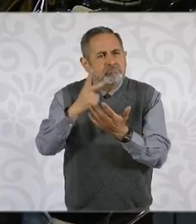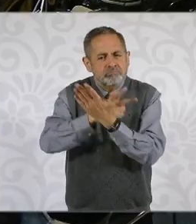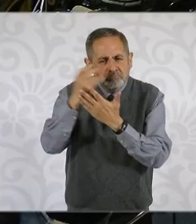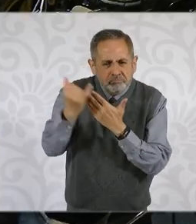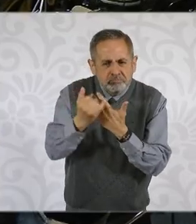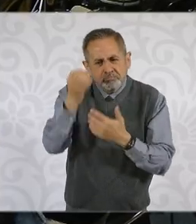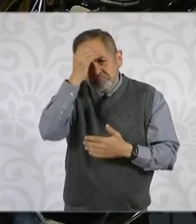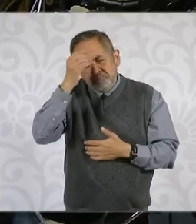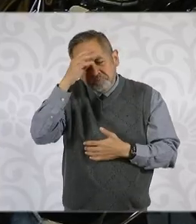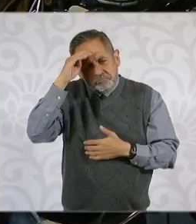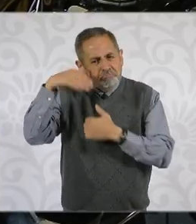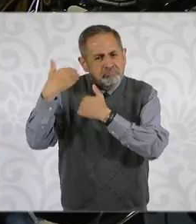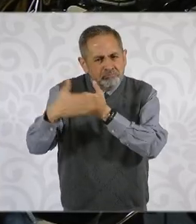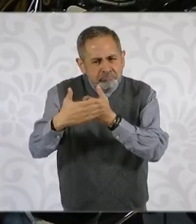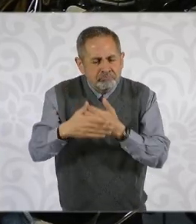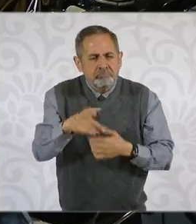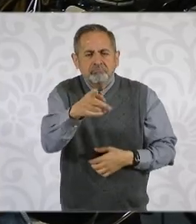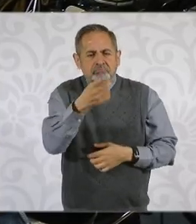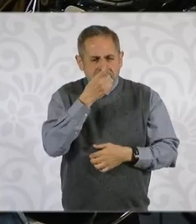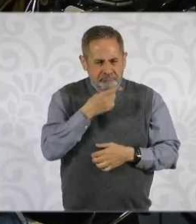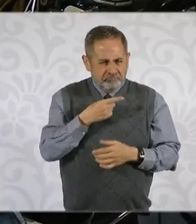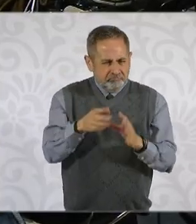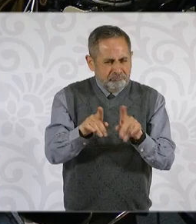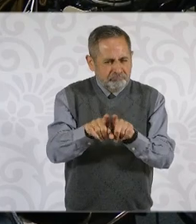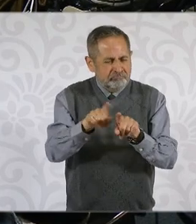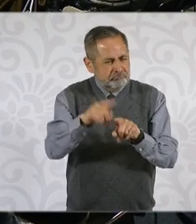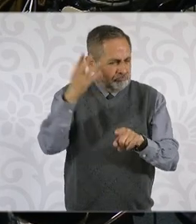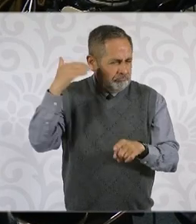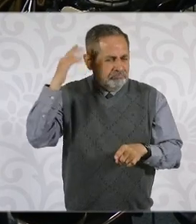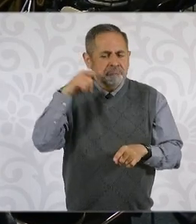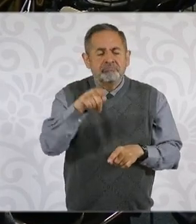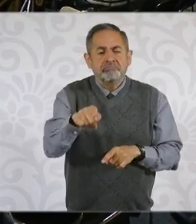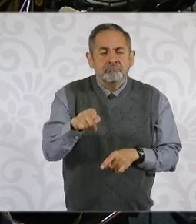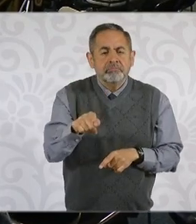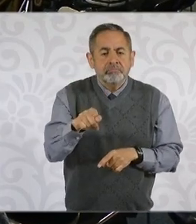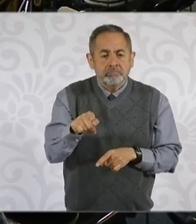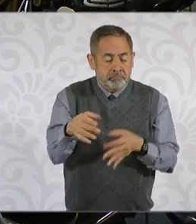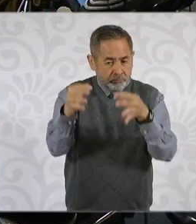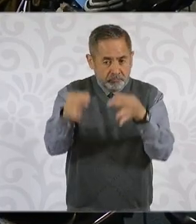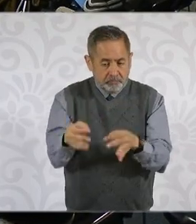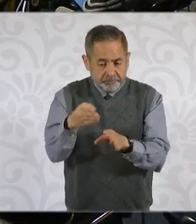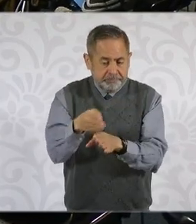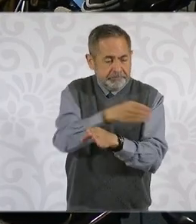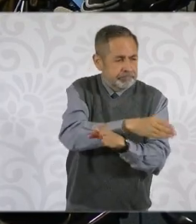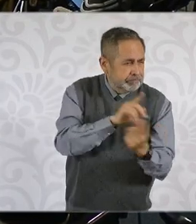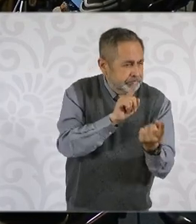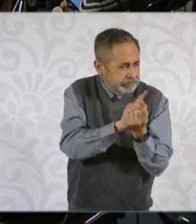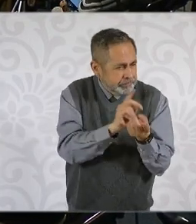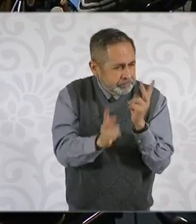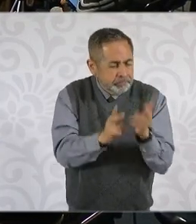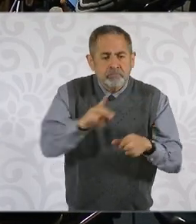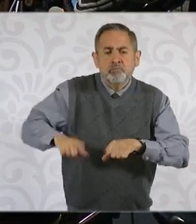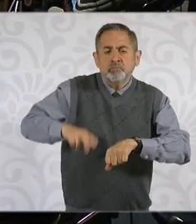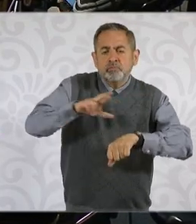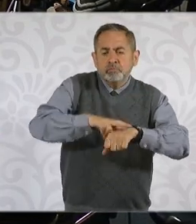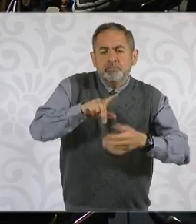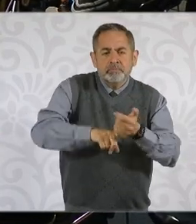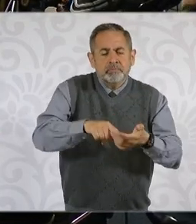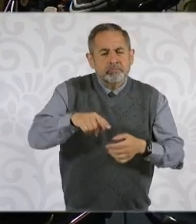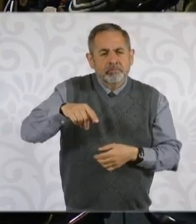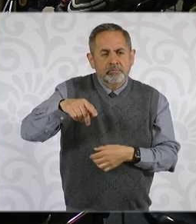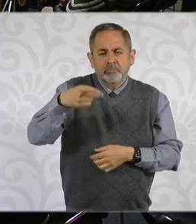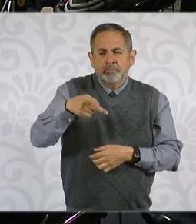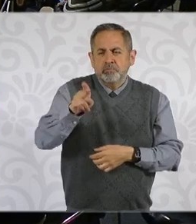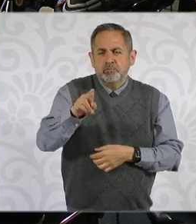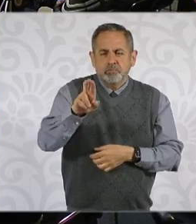aprovechando, usted misma comentó que previo al evento oficial sustuvo un encuentro con el gobernador Mauricio Curi para